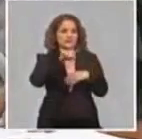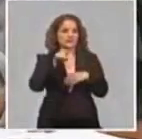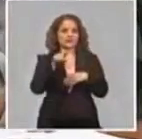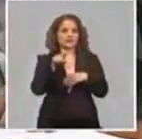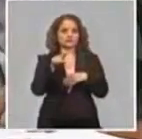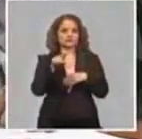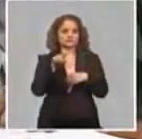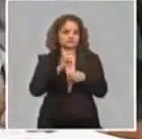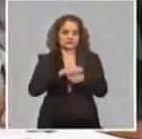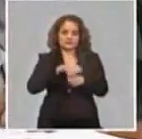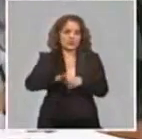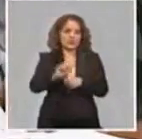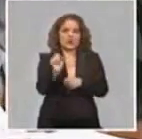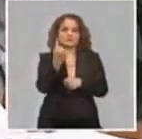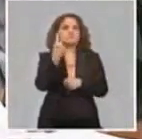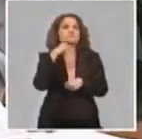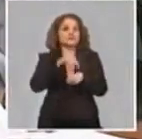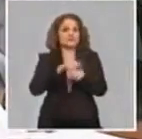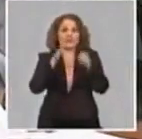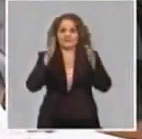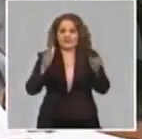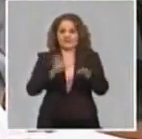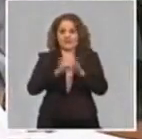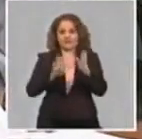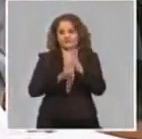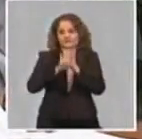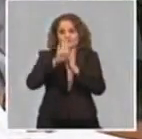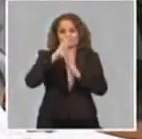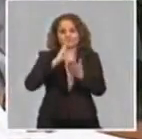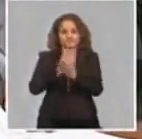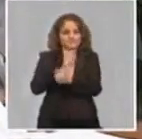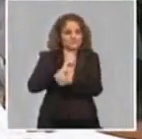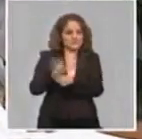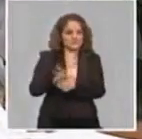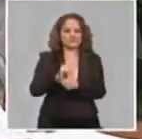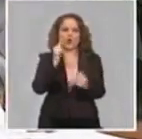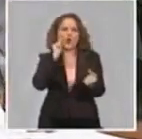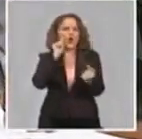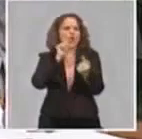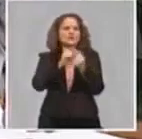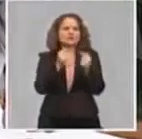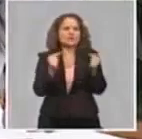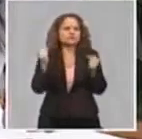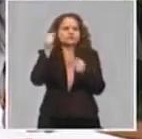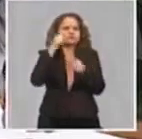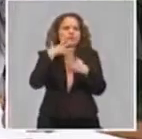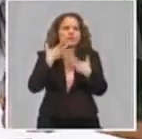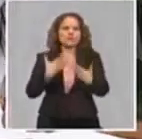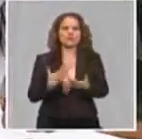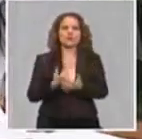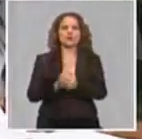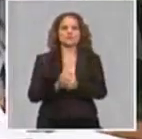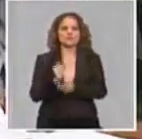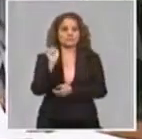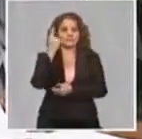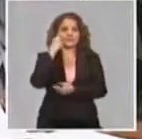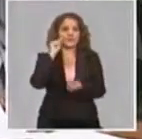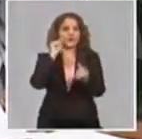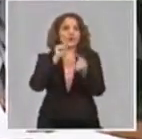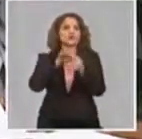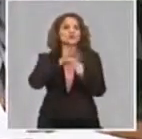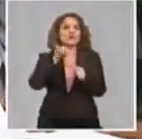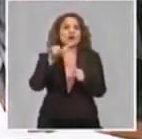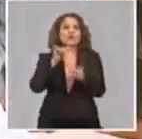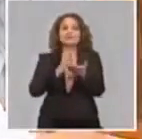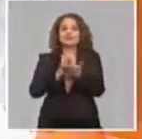ahora en La Habana, y para eso nos trazamos algunos objetivos específicos. Y el primer objetivo que nos trazamos era mantener